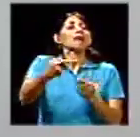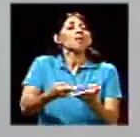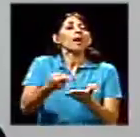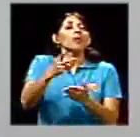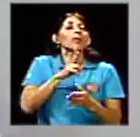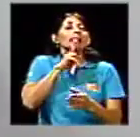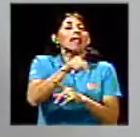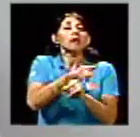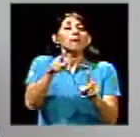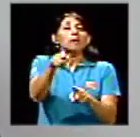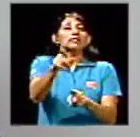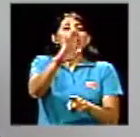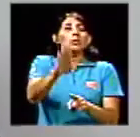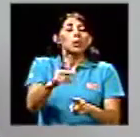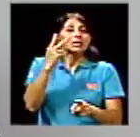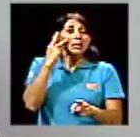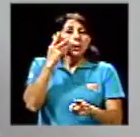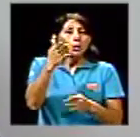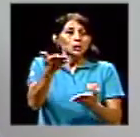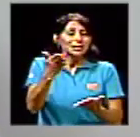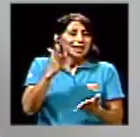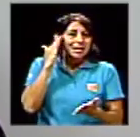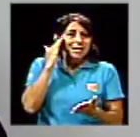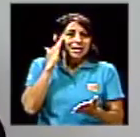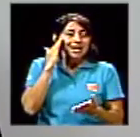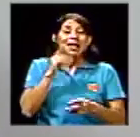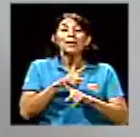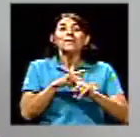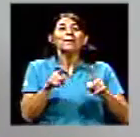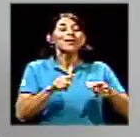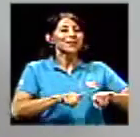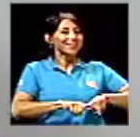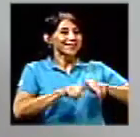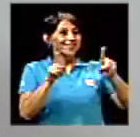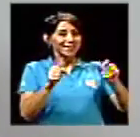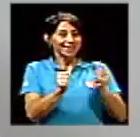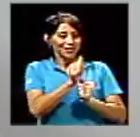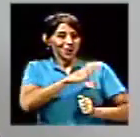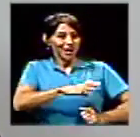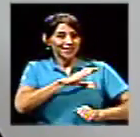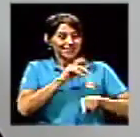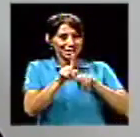En cambio, esta característica de las encuestas electorales